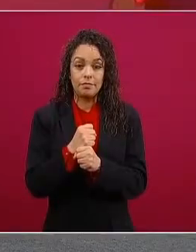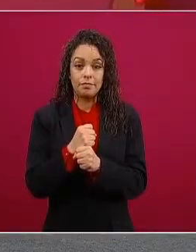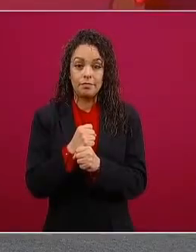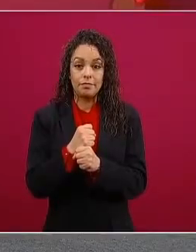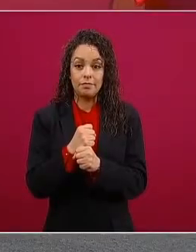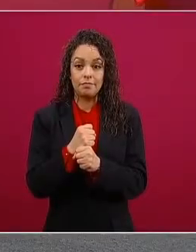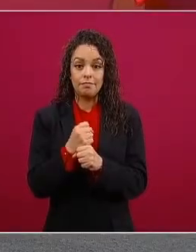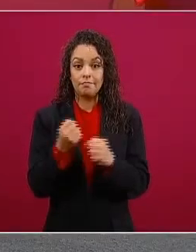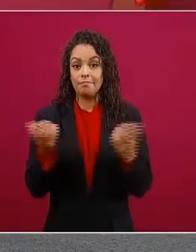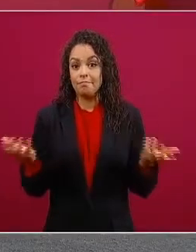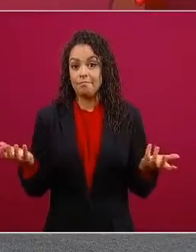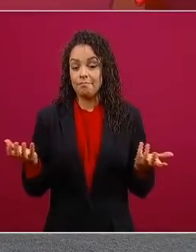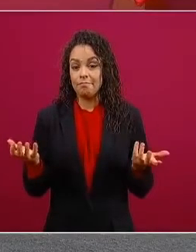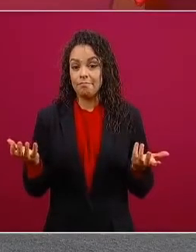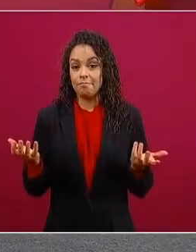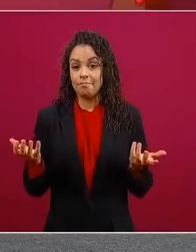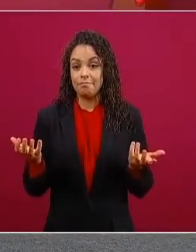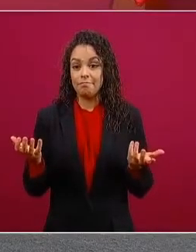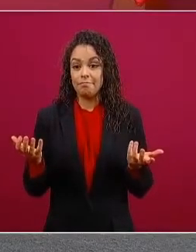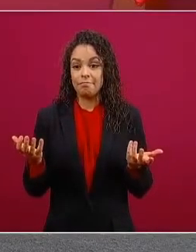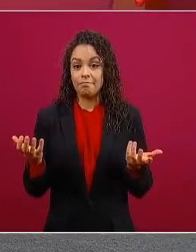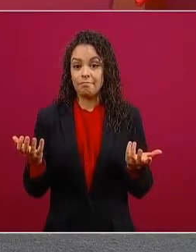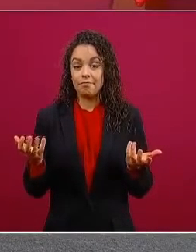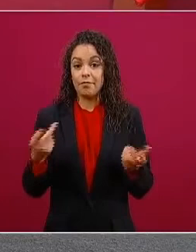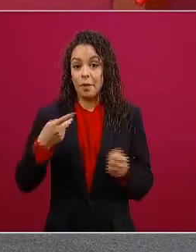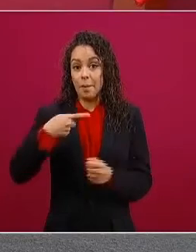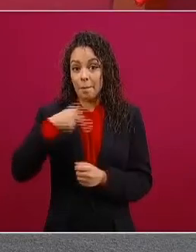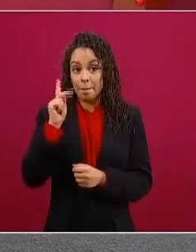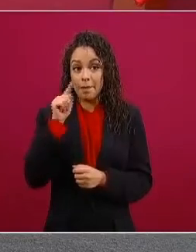10 el estado con más violencia